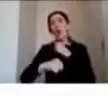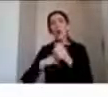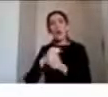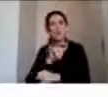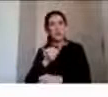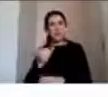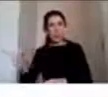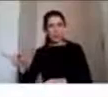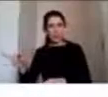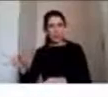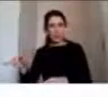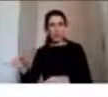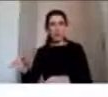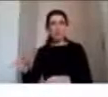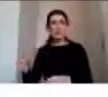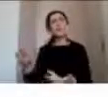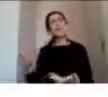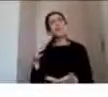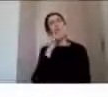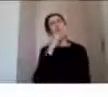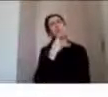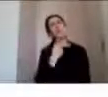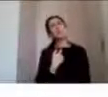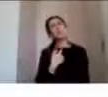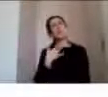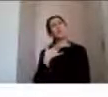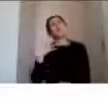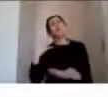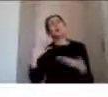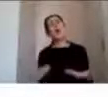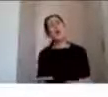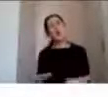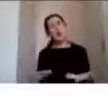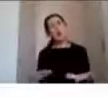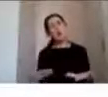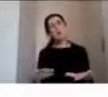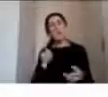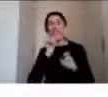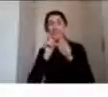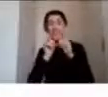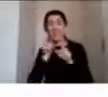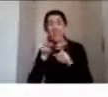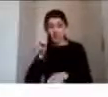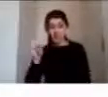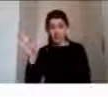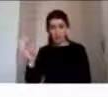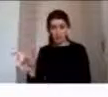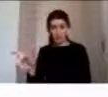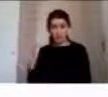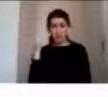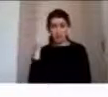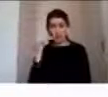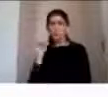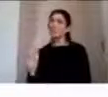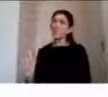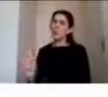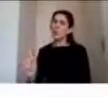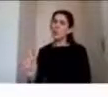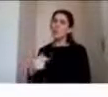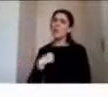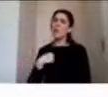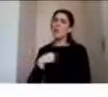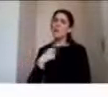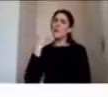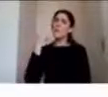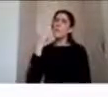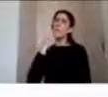¿por qué ahora? y no como una crítica hacia ello por el contrario como un autocuestionamiento de pensar qué